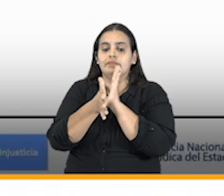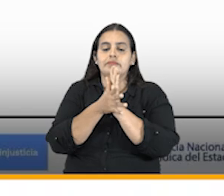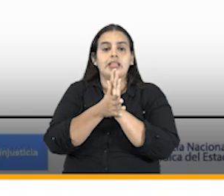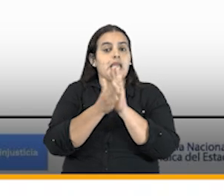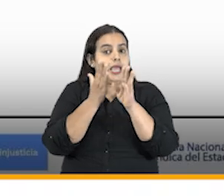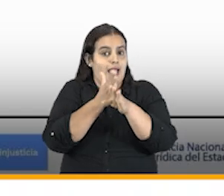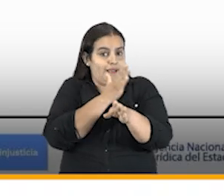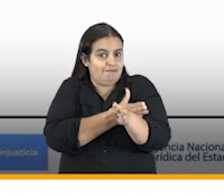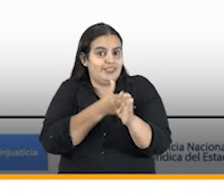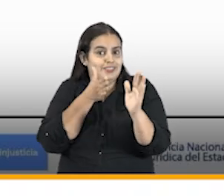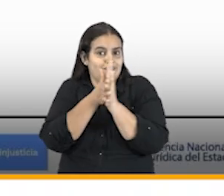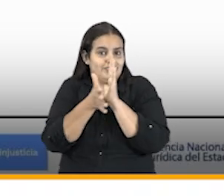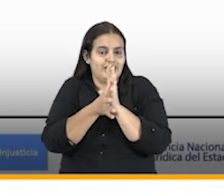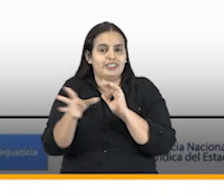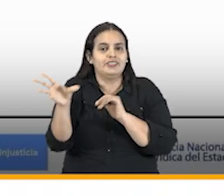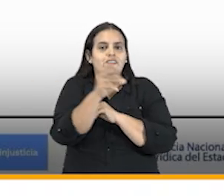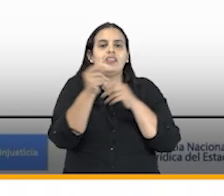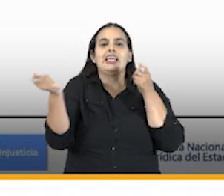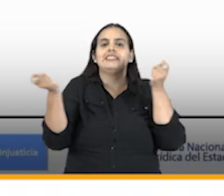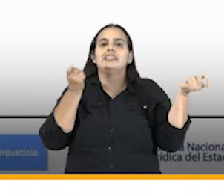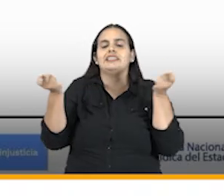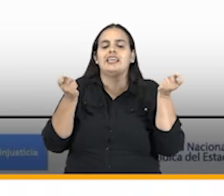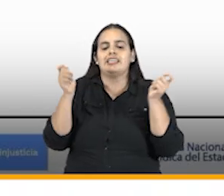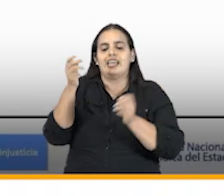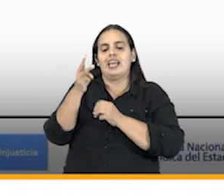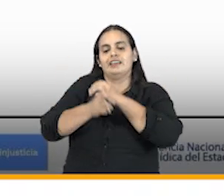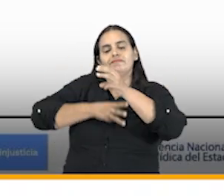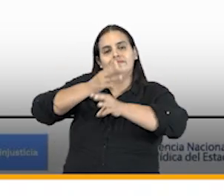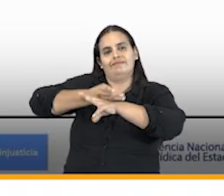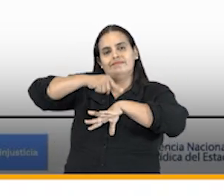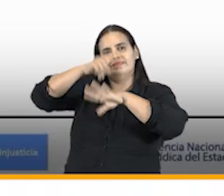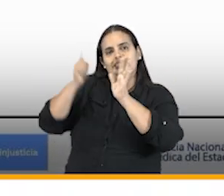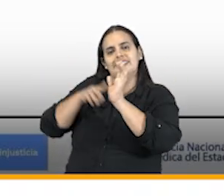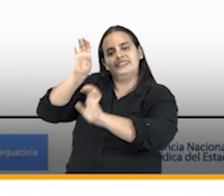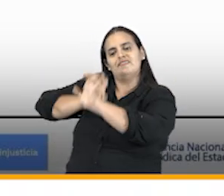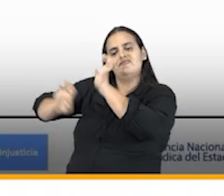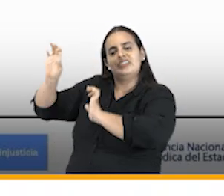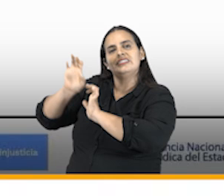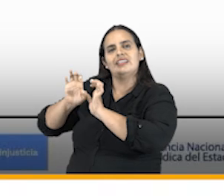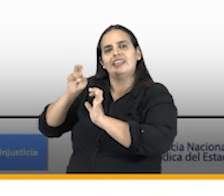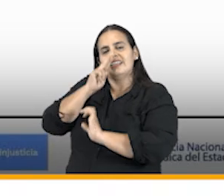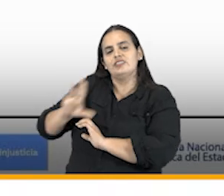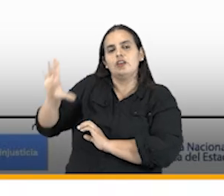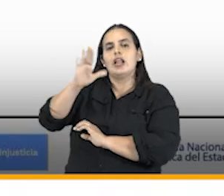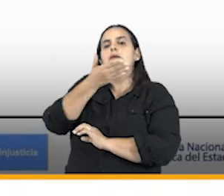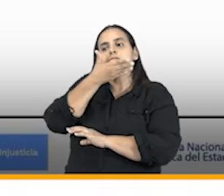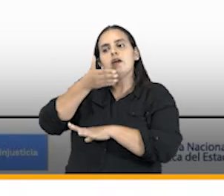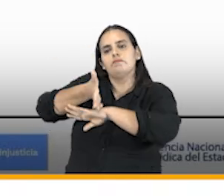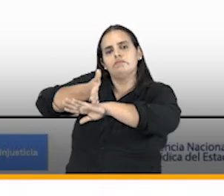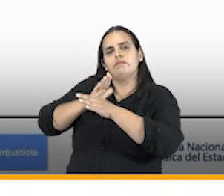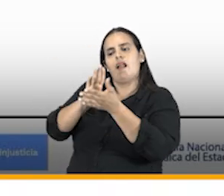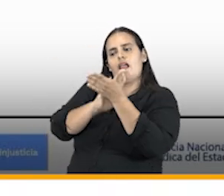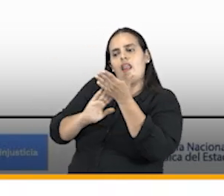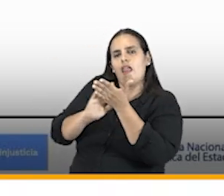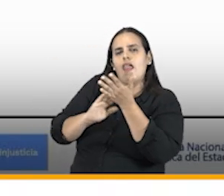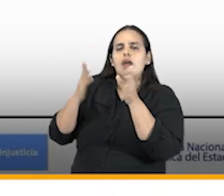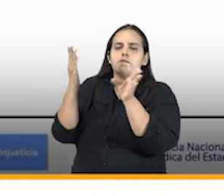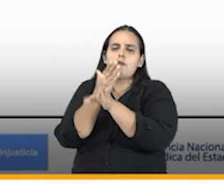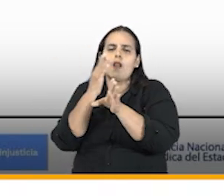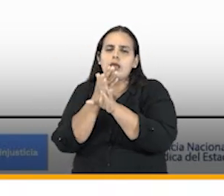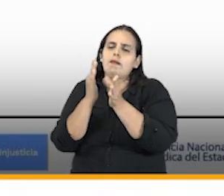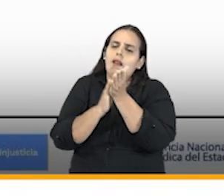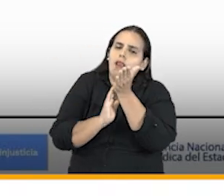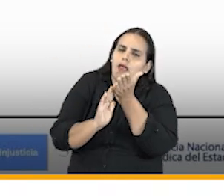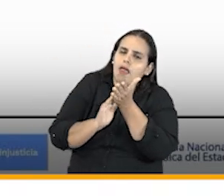premisa y principio para una estrategia global de defensa nacional queremos promover seguir promoviendo la mediación de conflictos entre entidades estatales